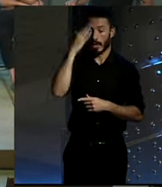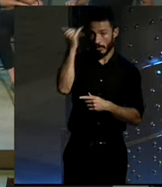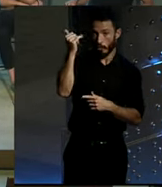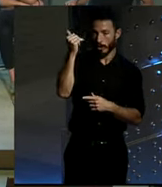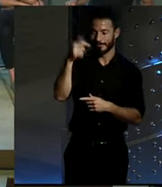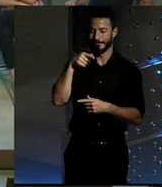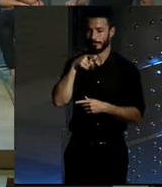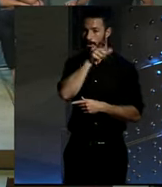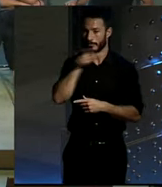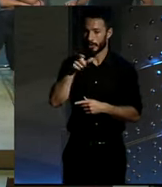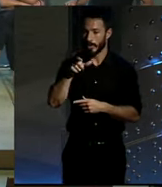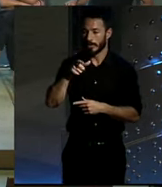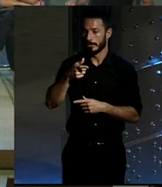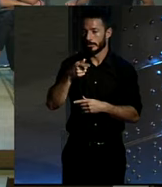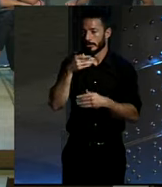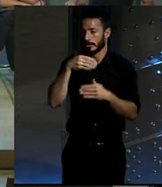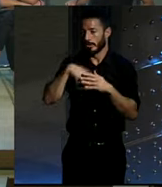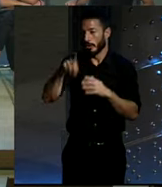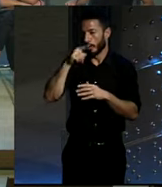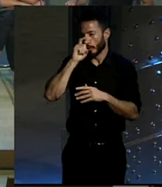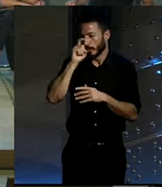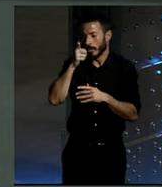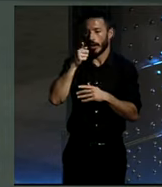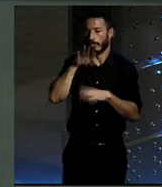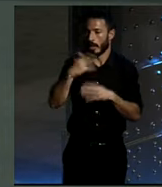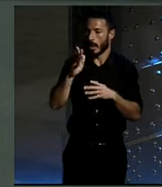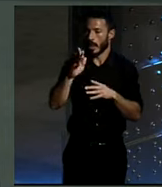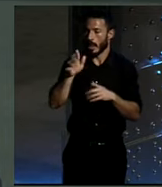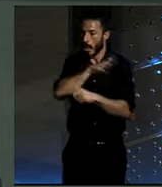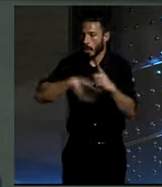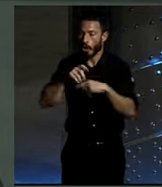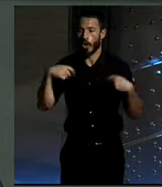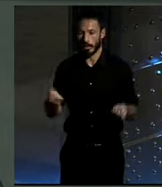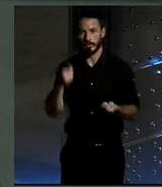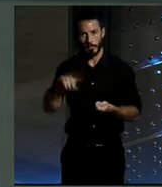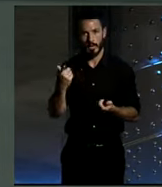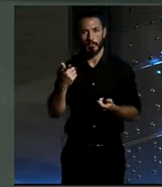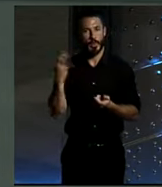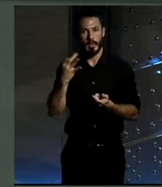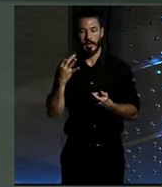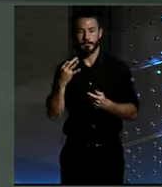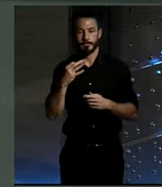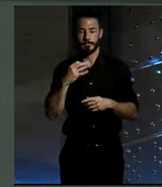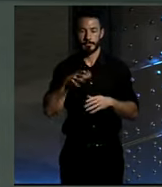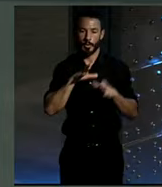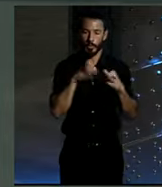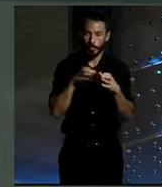por qué ir asociado una cosa con la otra en realidad. La cuestión además es que tiene que haber, hay consenso entre izquierda y derecha, en que el